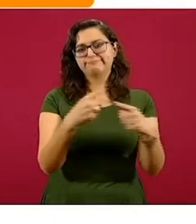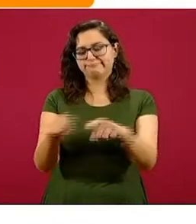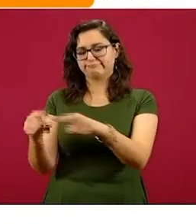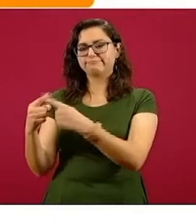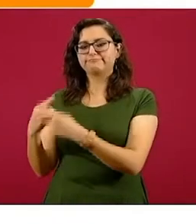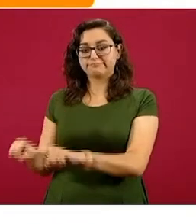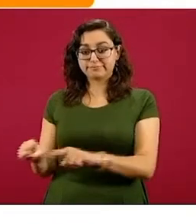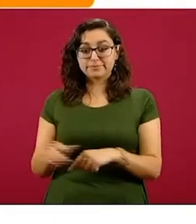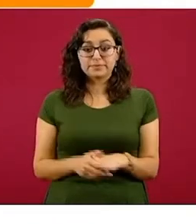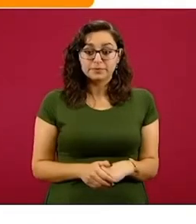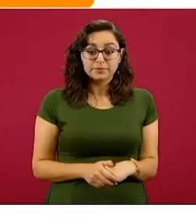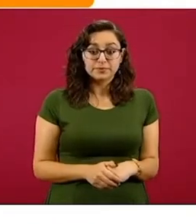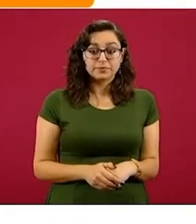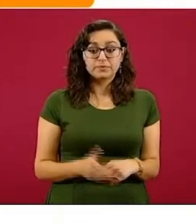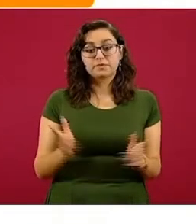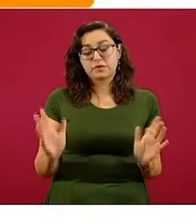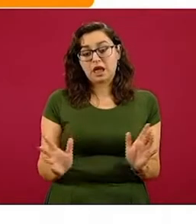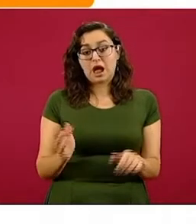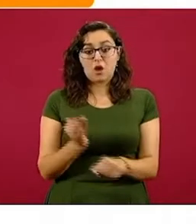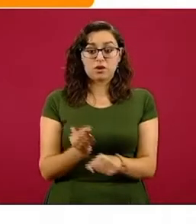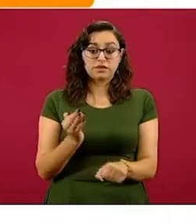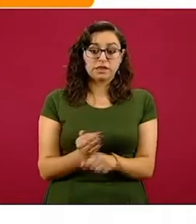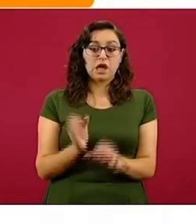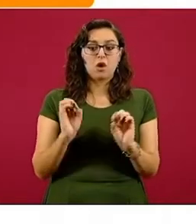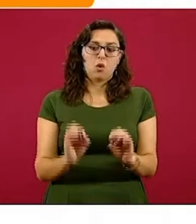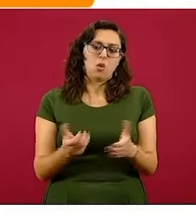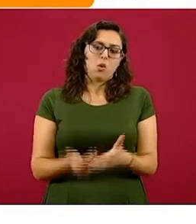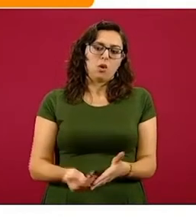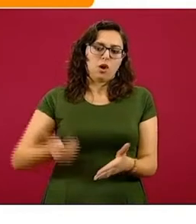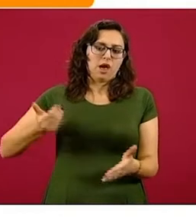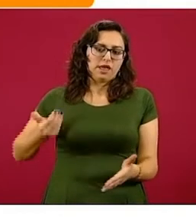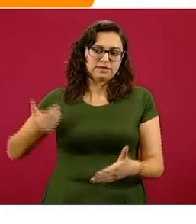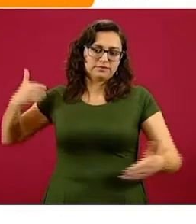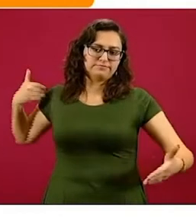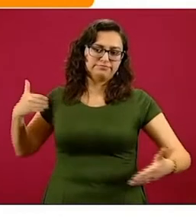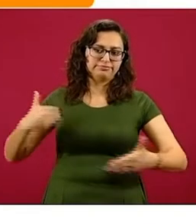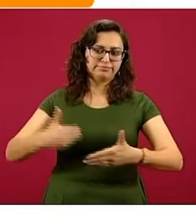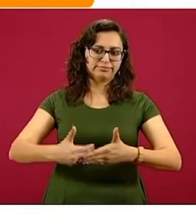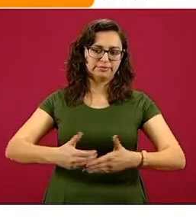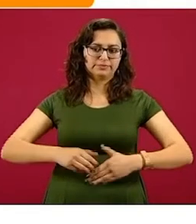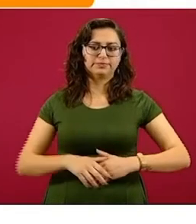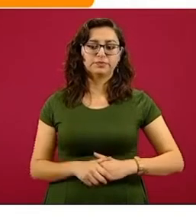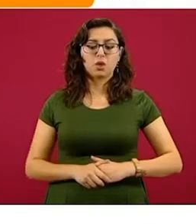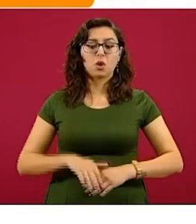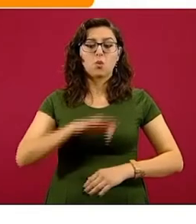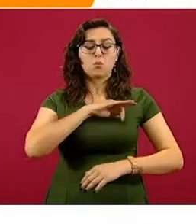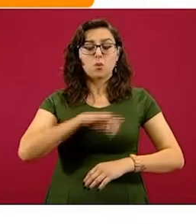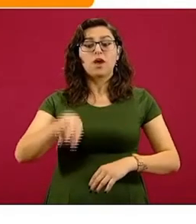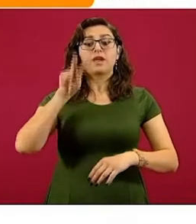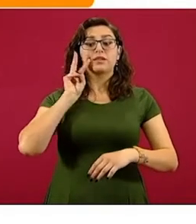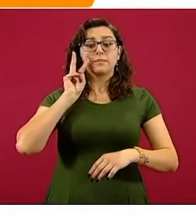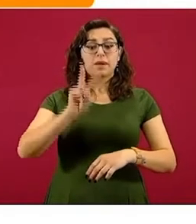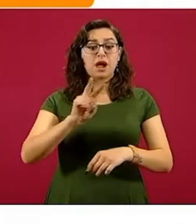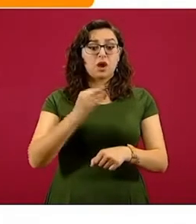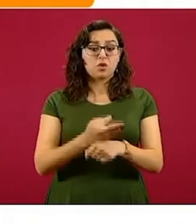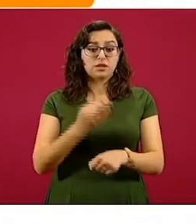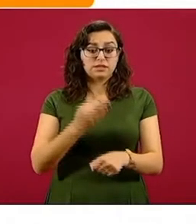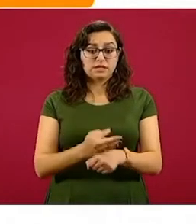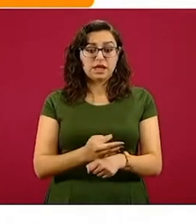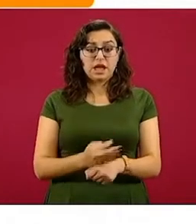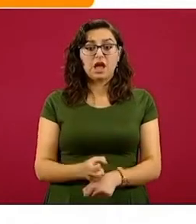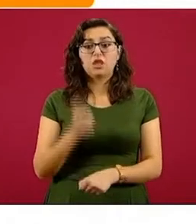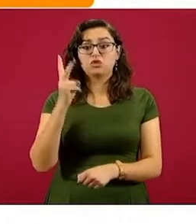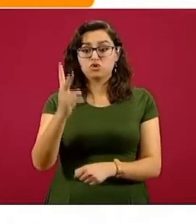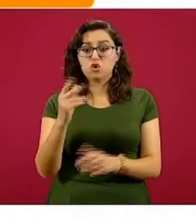momento o que ya se les pudo otorgar en los últimos días. En estas barras están distribuidas estas dos